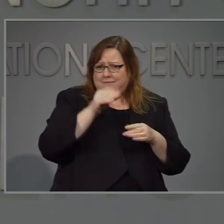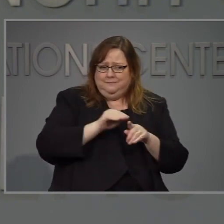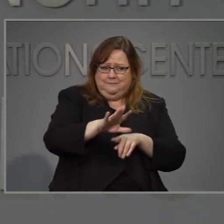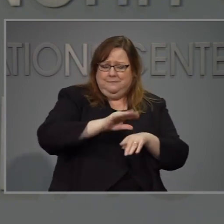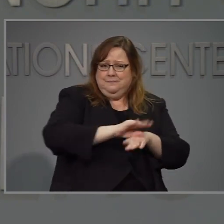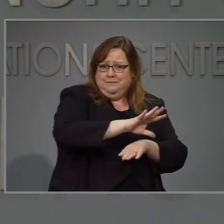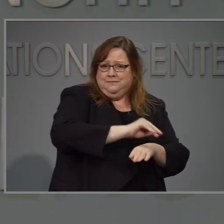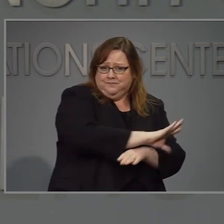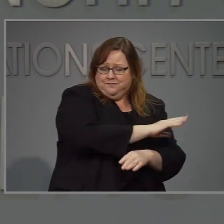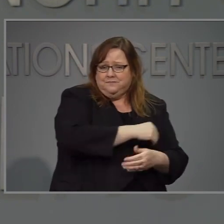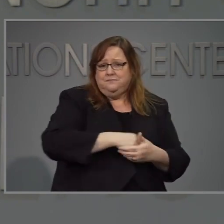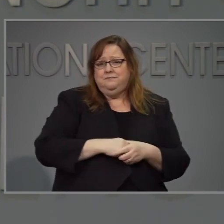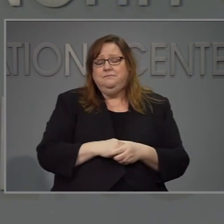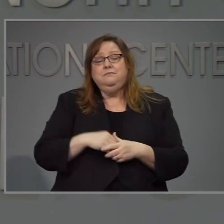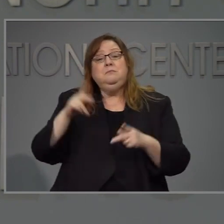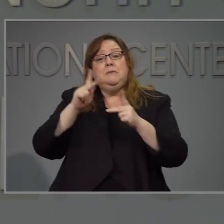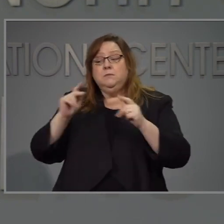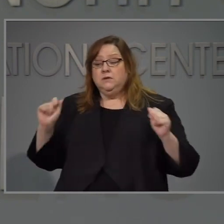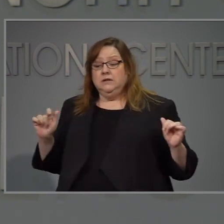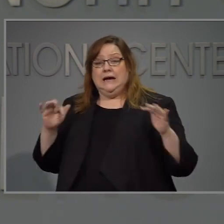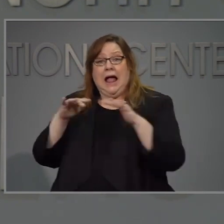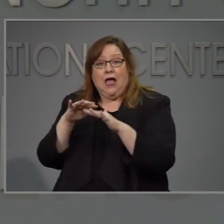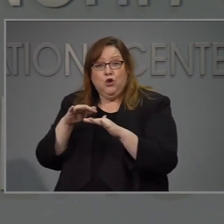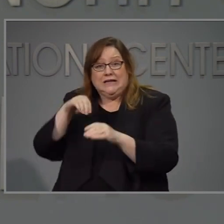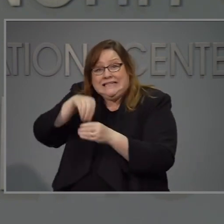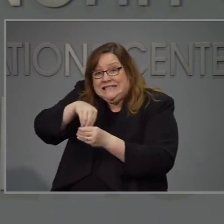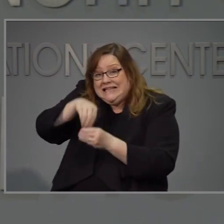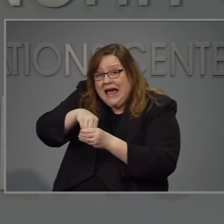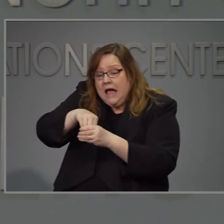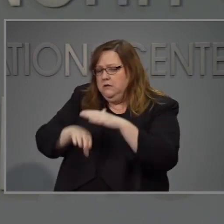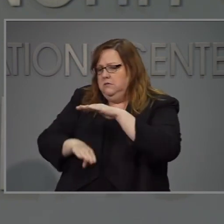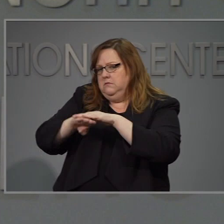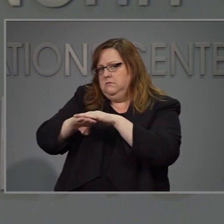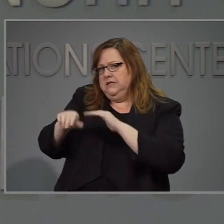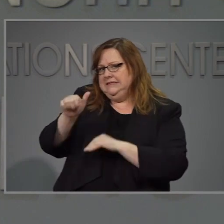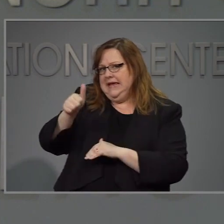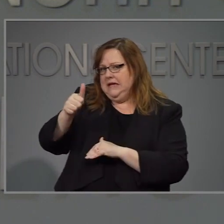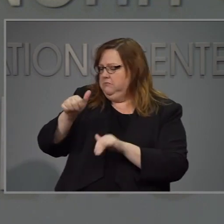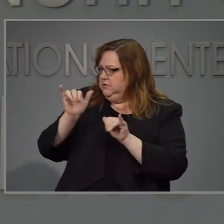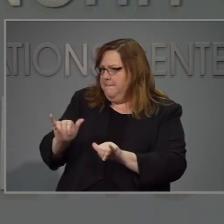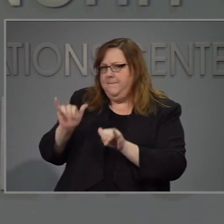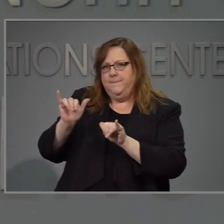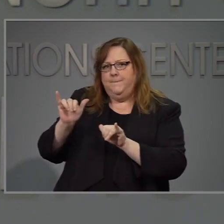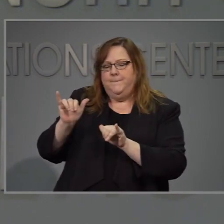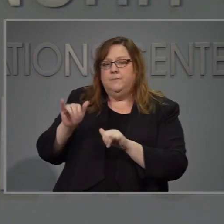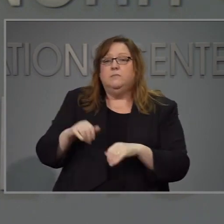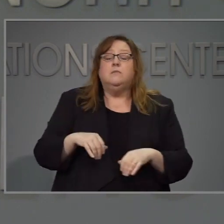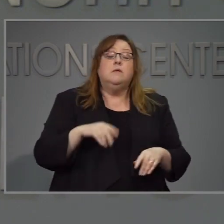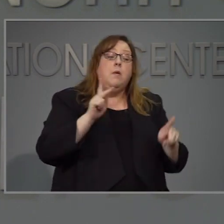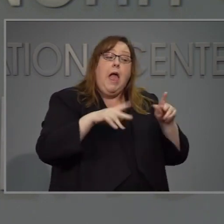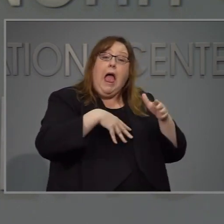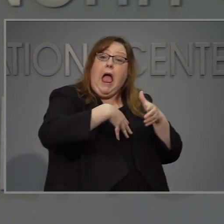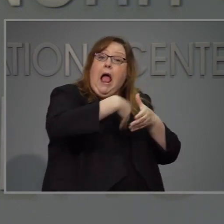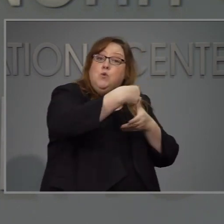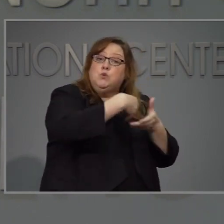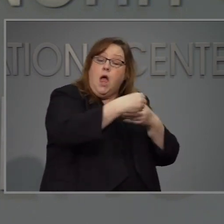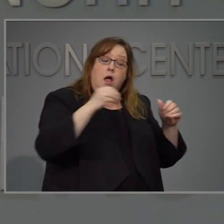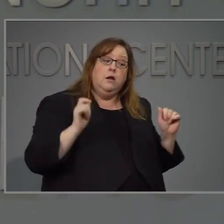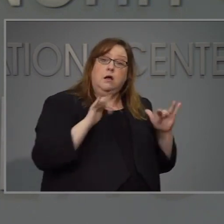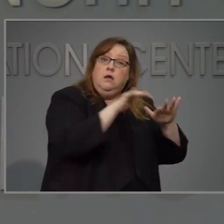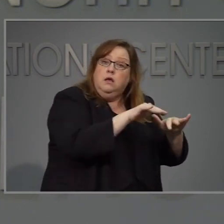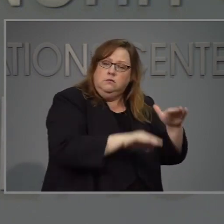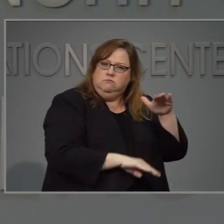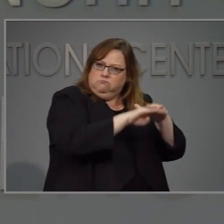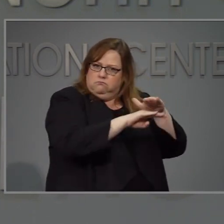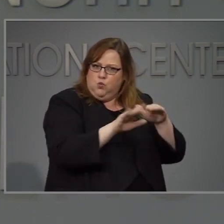dos no más de 10 personas en el interior o veinticinco en el exterior y esto se va a